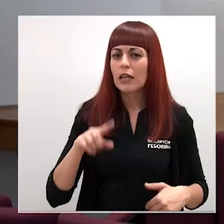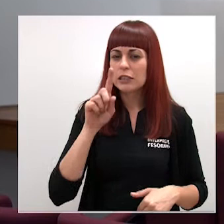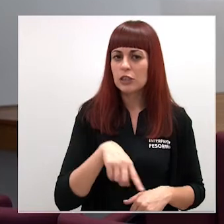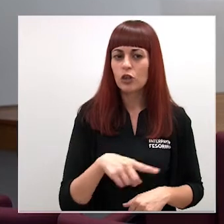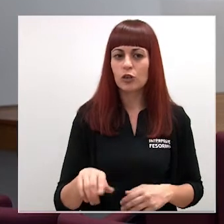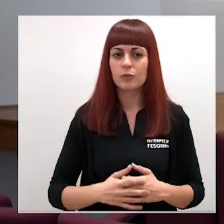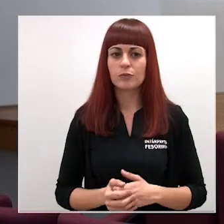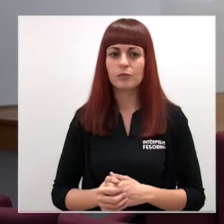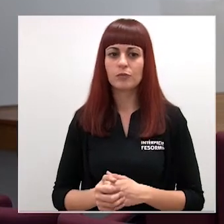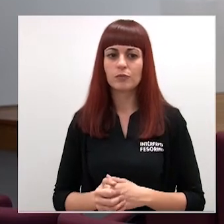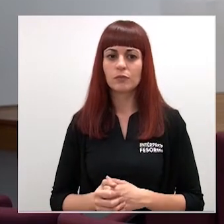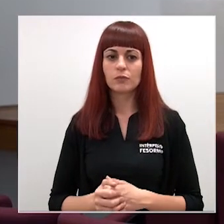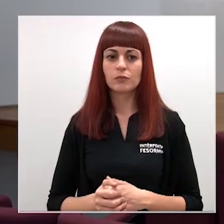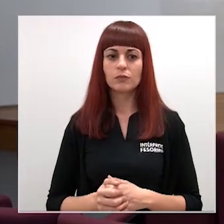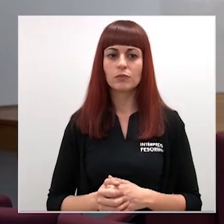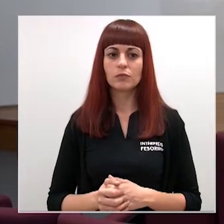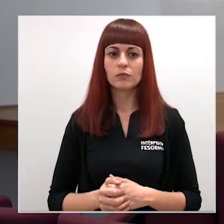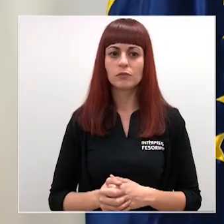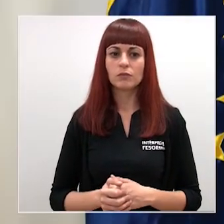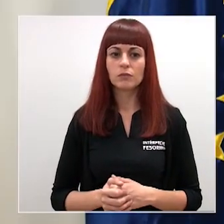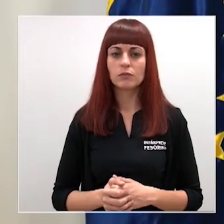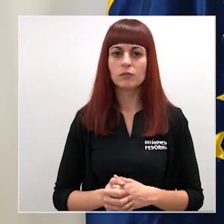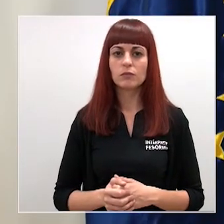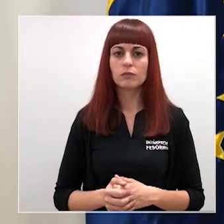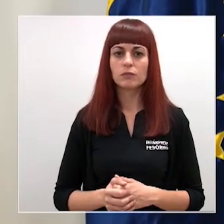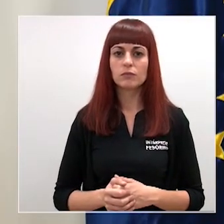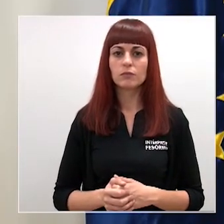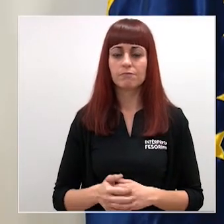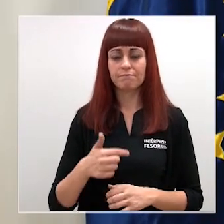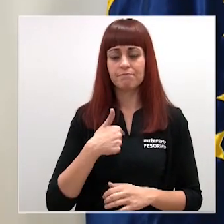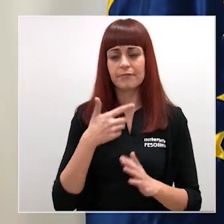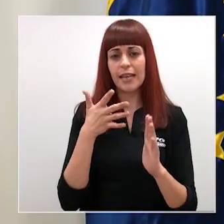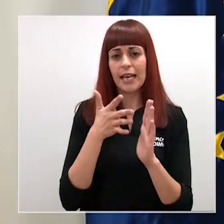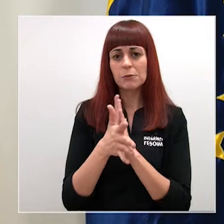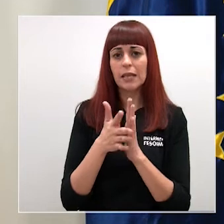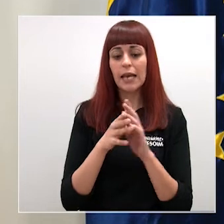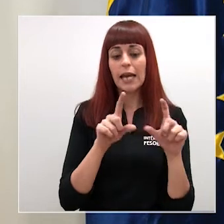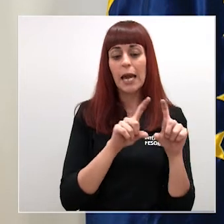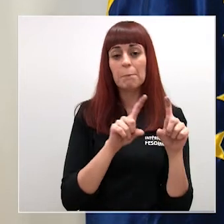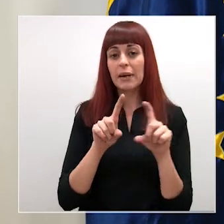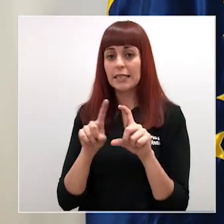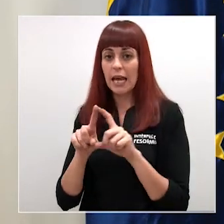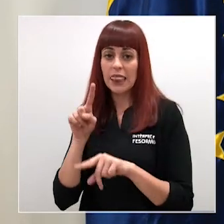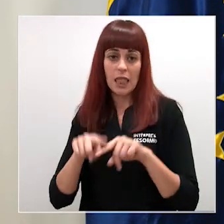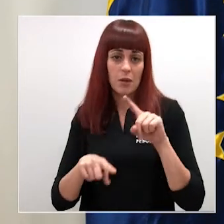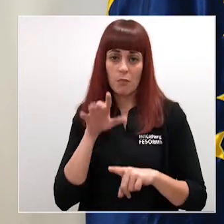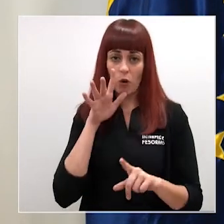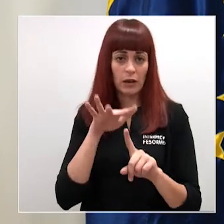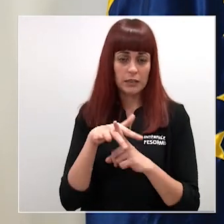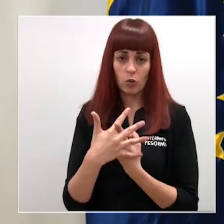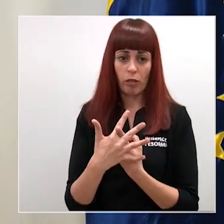en ello en ello ya expliqué que es debido a bueno, ha habido empresas que bueno con esta vorágine pues han